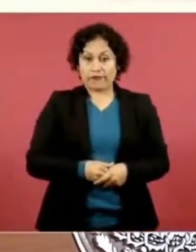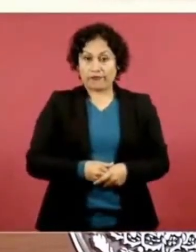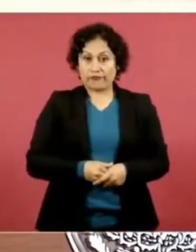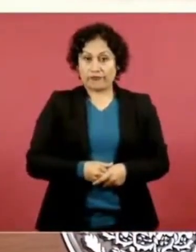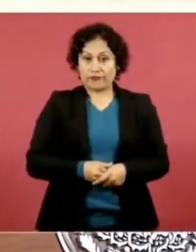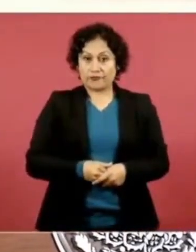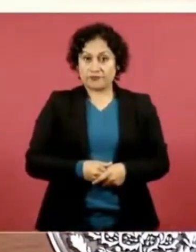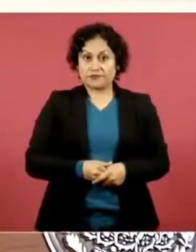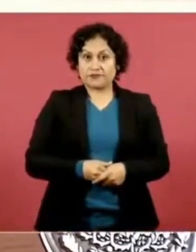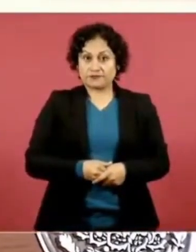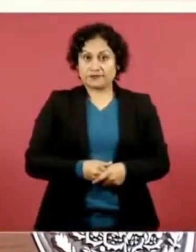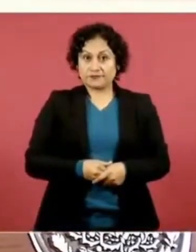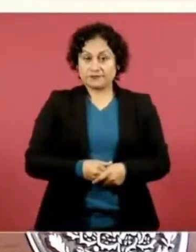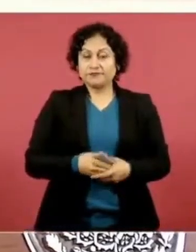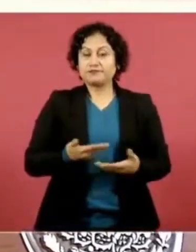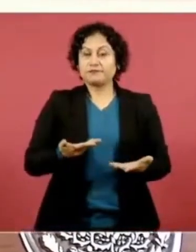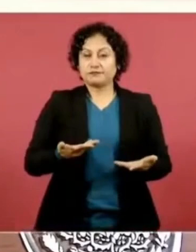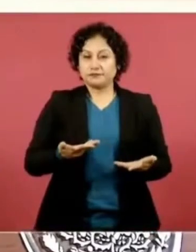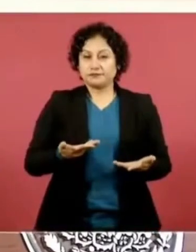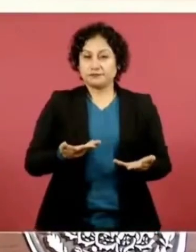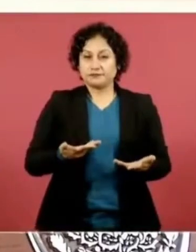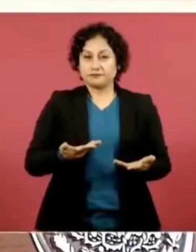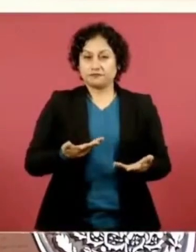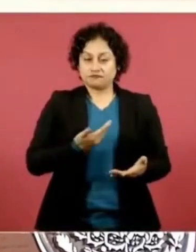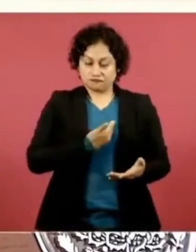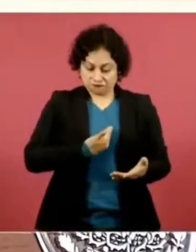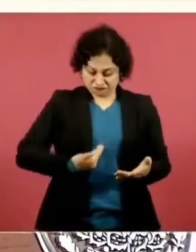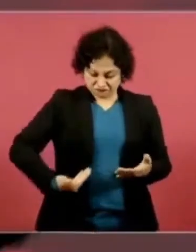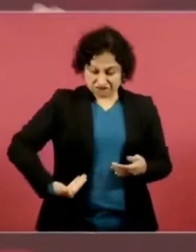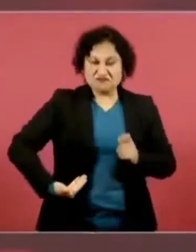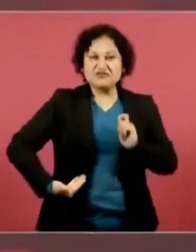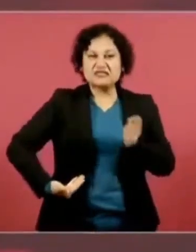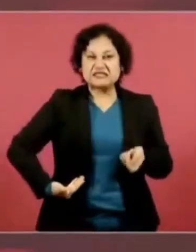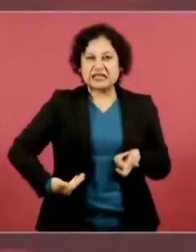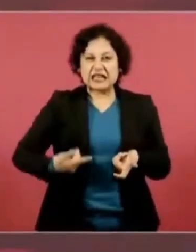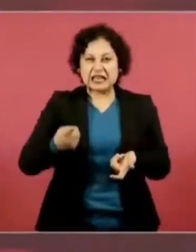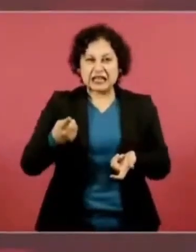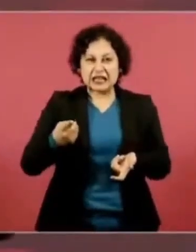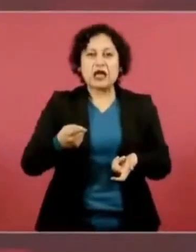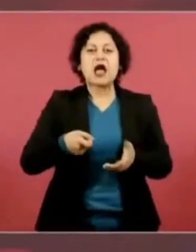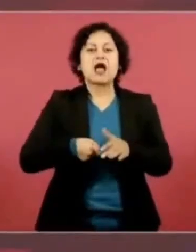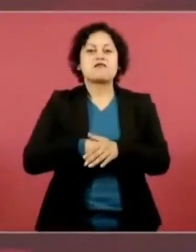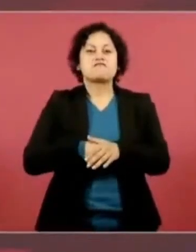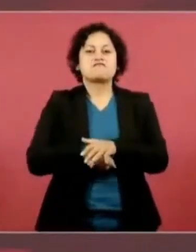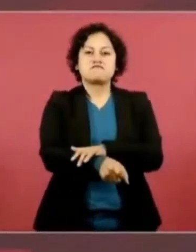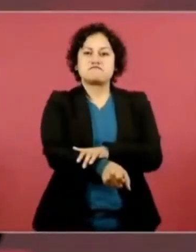Moches. Entonces, ya no hay moches,